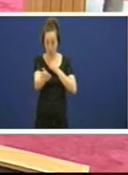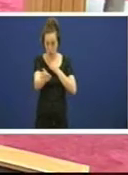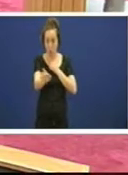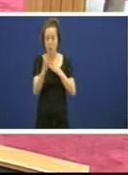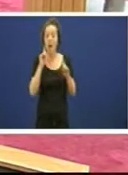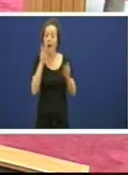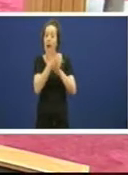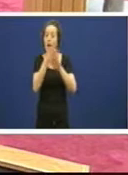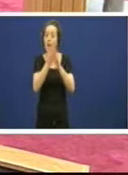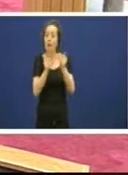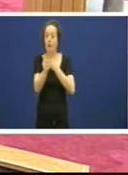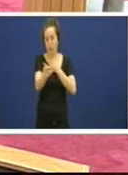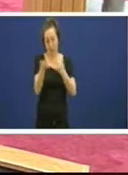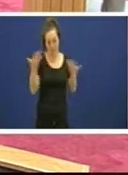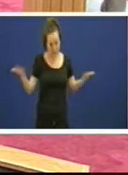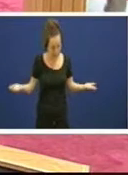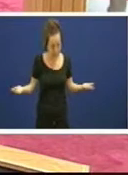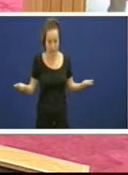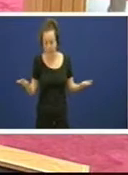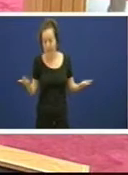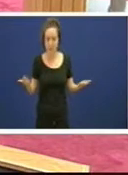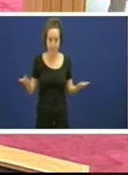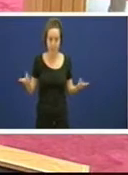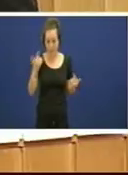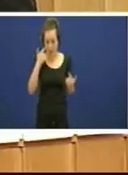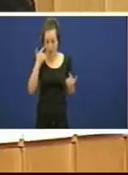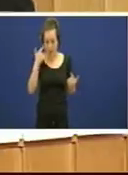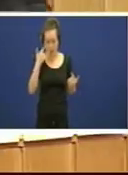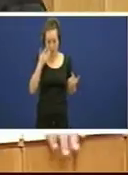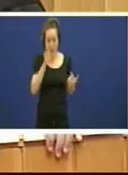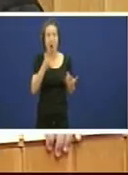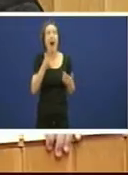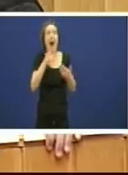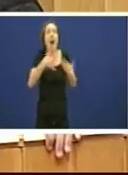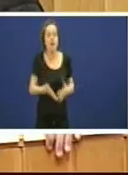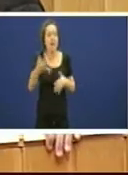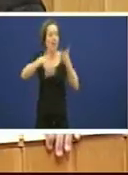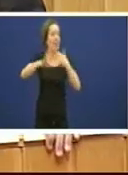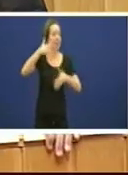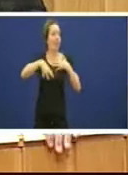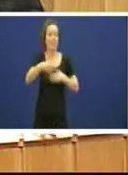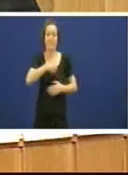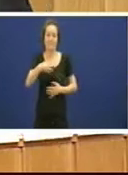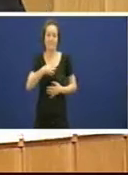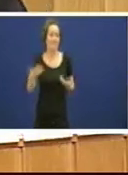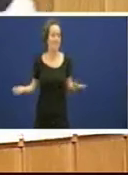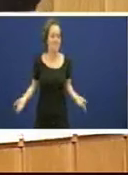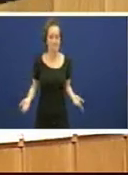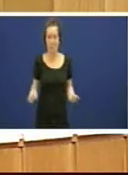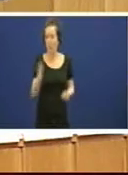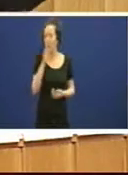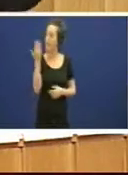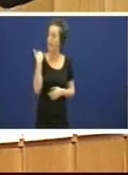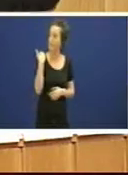futuro tamén home agora xa non teñen excusa xa non teñen a excusa de que o